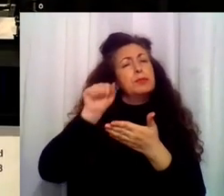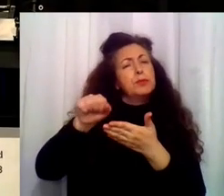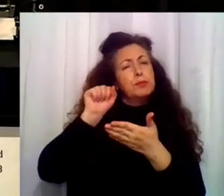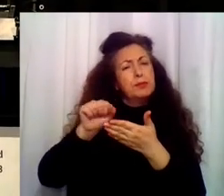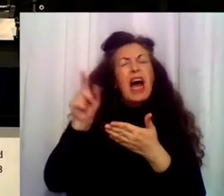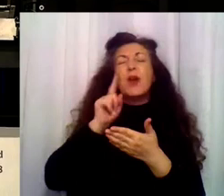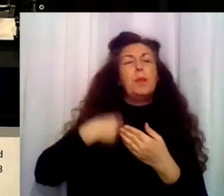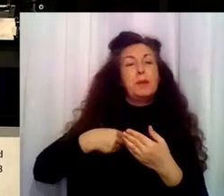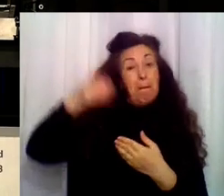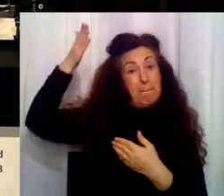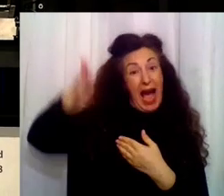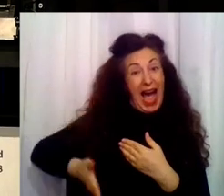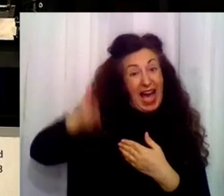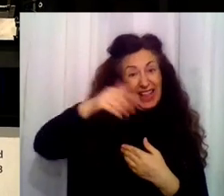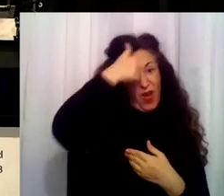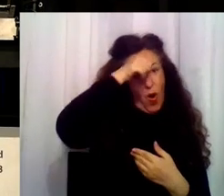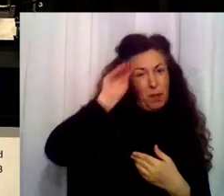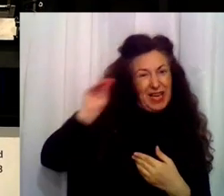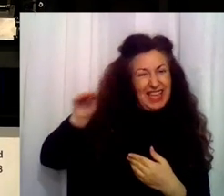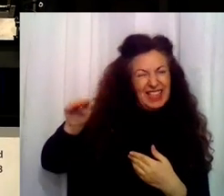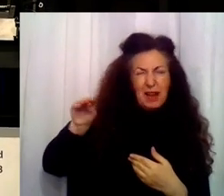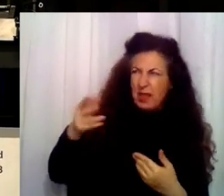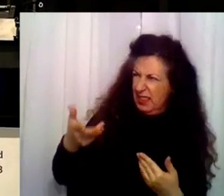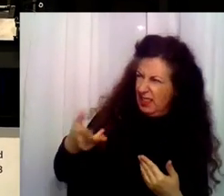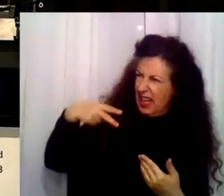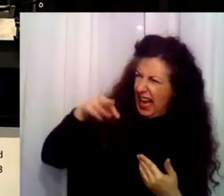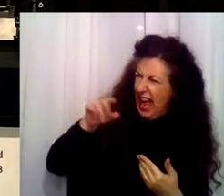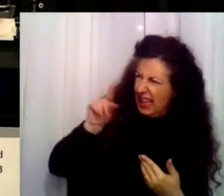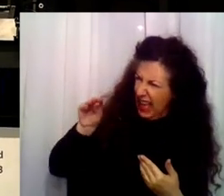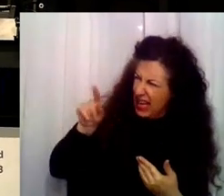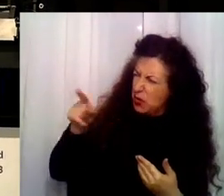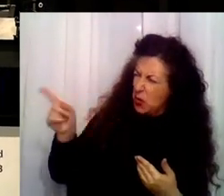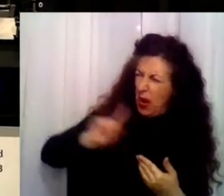Natalia. Sí. Tú nunca me has querido, ¿verdad?